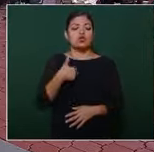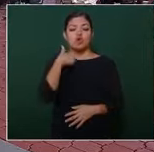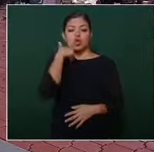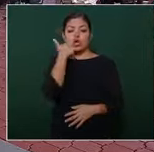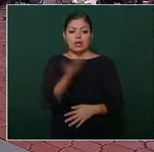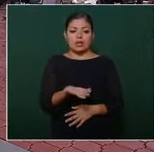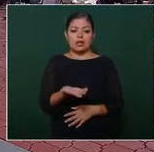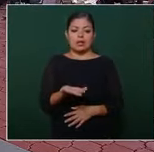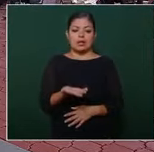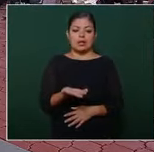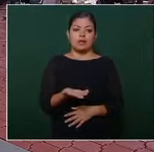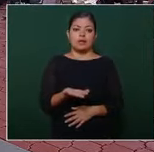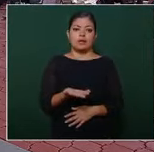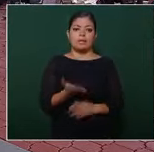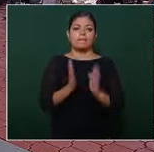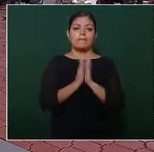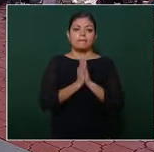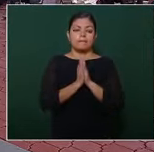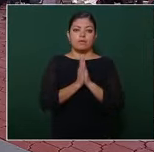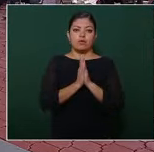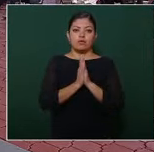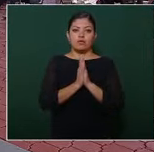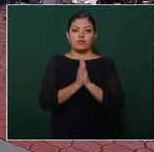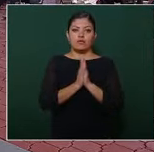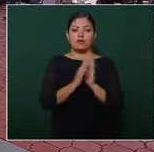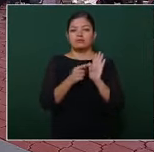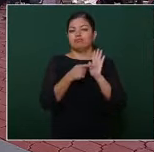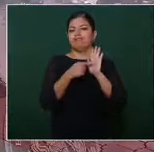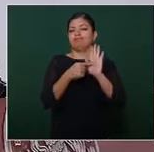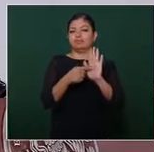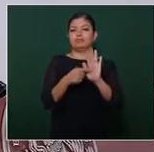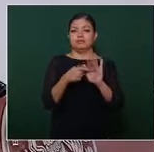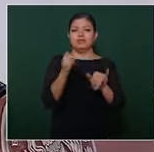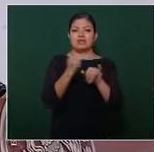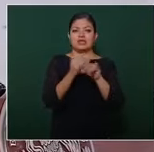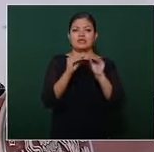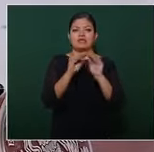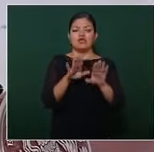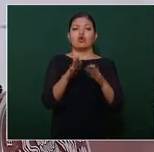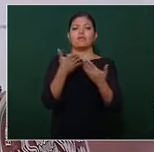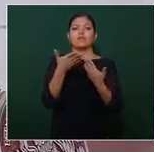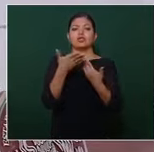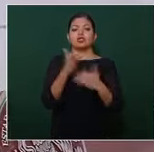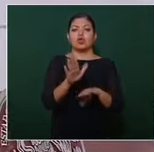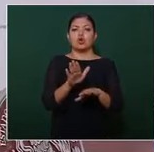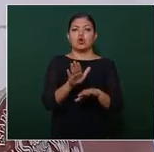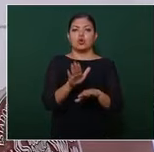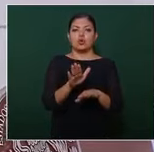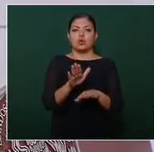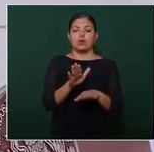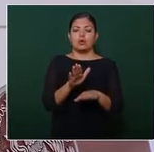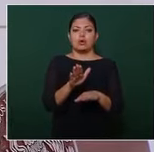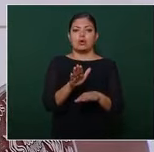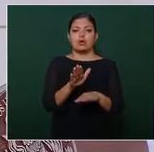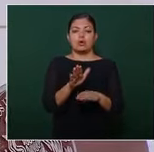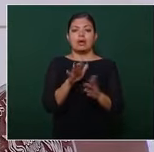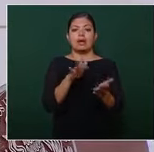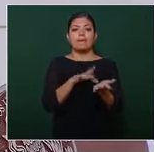que pusieras el informe sobre el apoyo